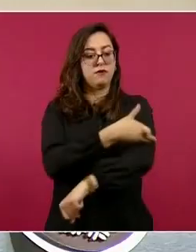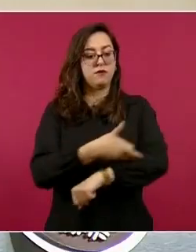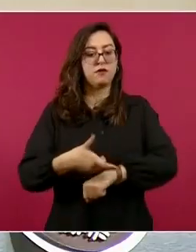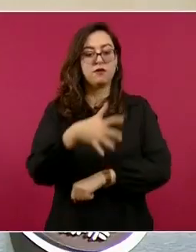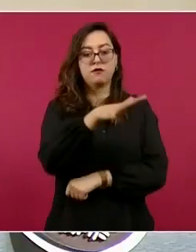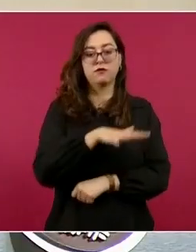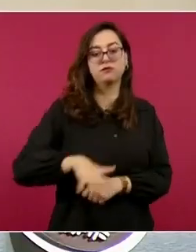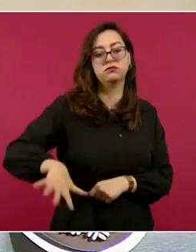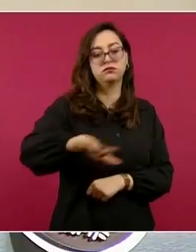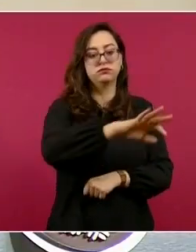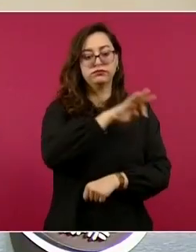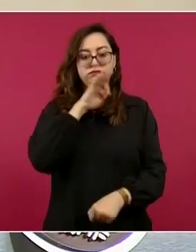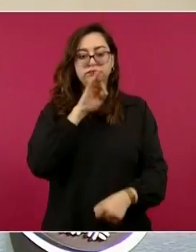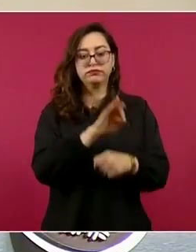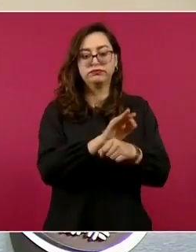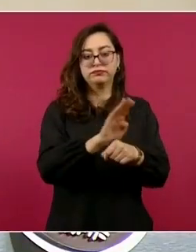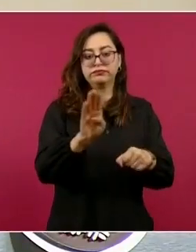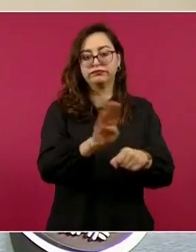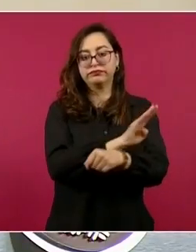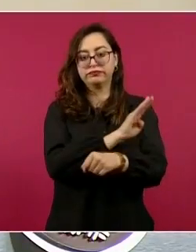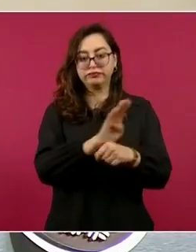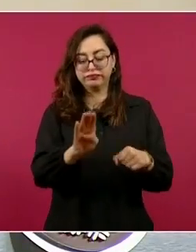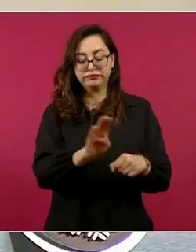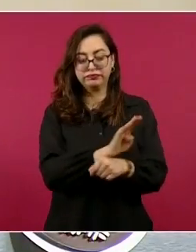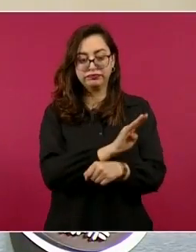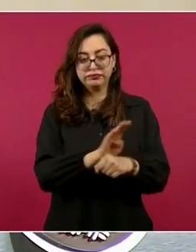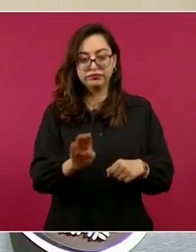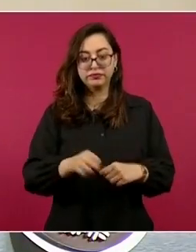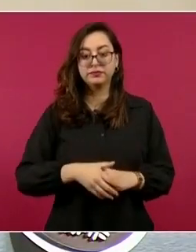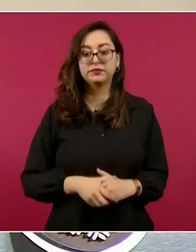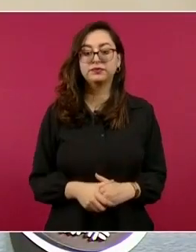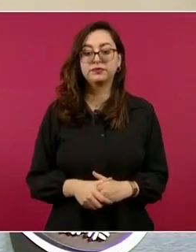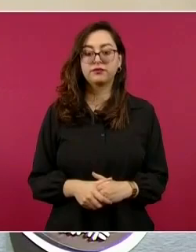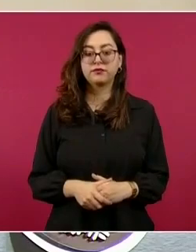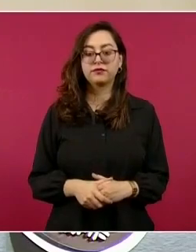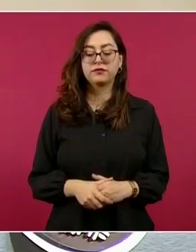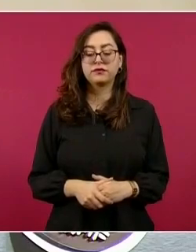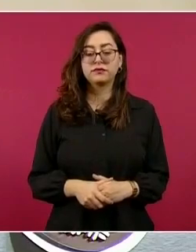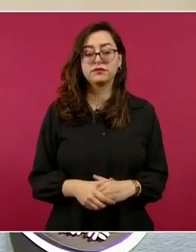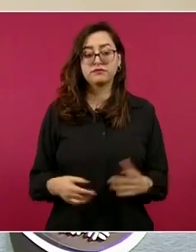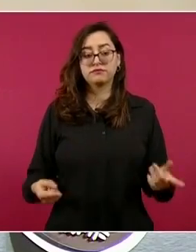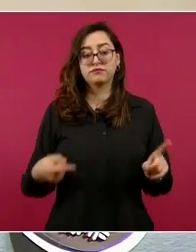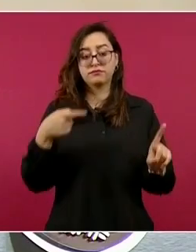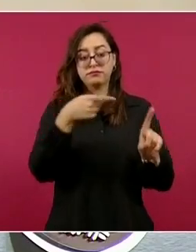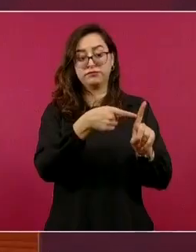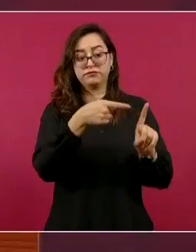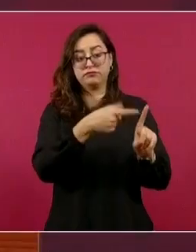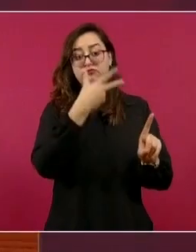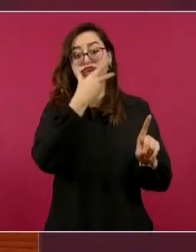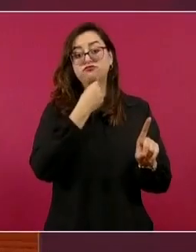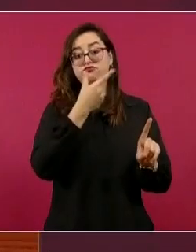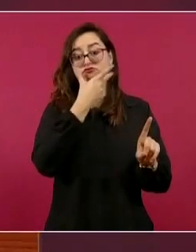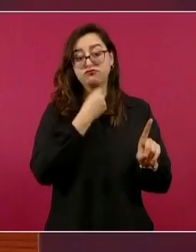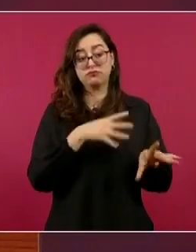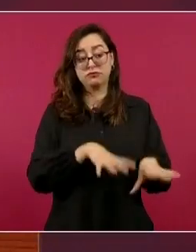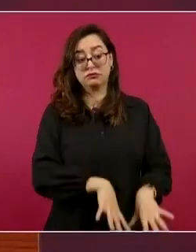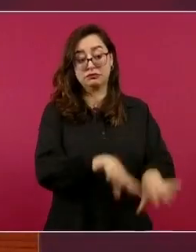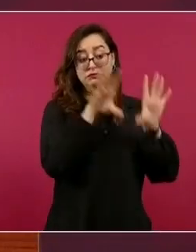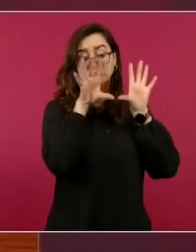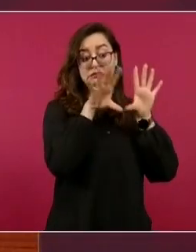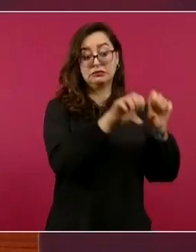las comunidades. Fue una acción coordinada donde la estrategia y la